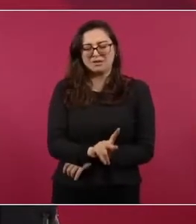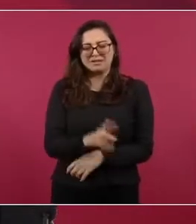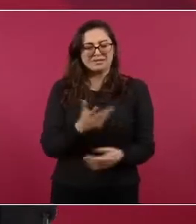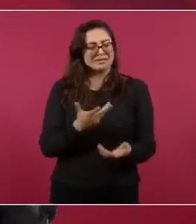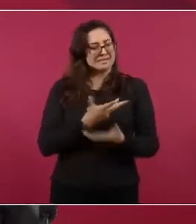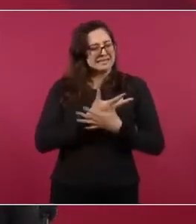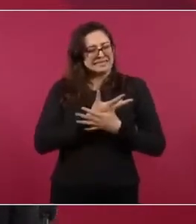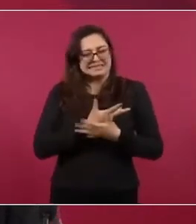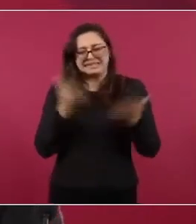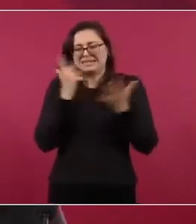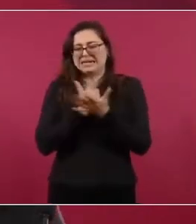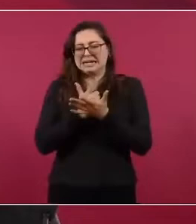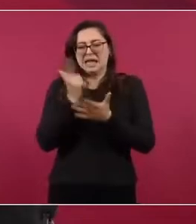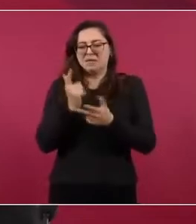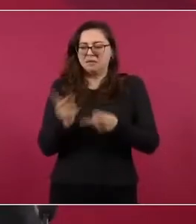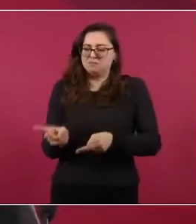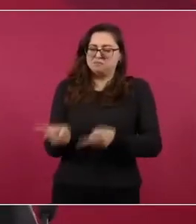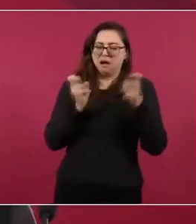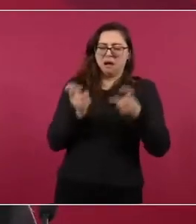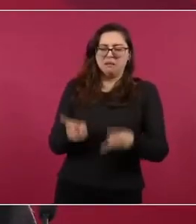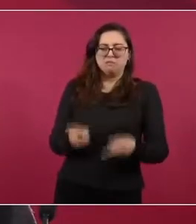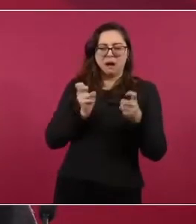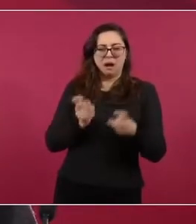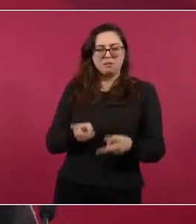Ni siquiera, repito,